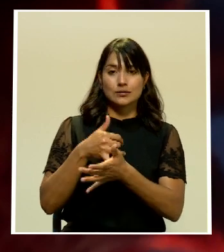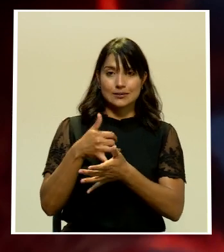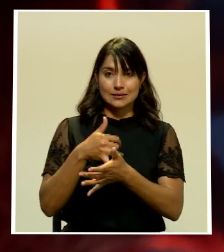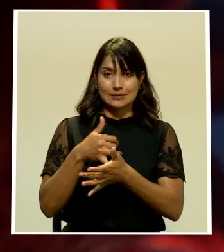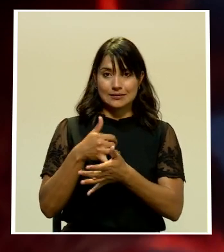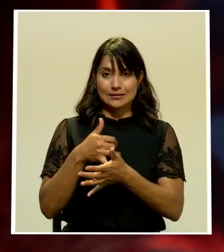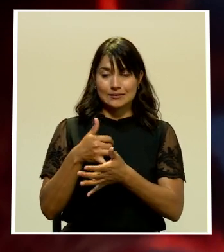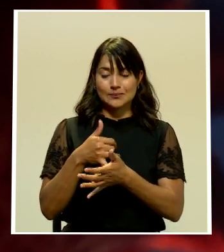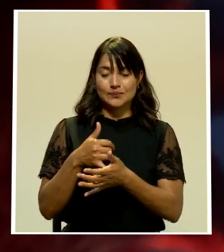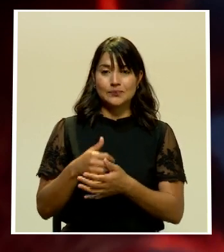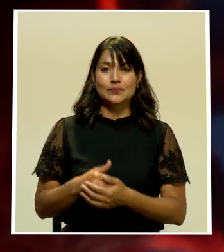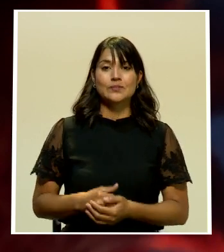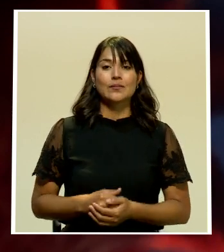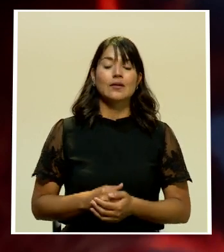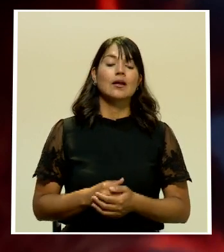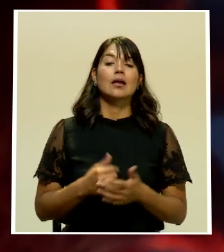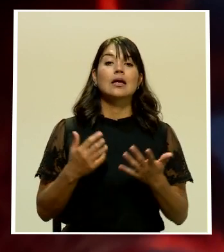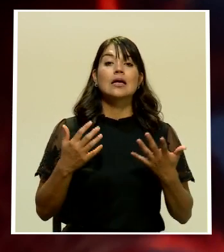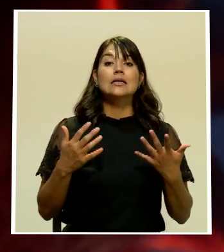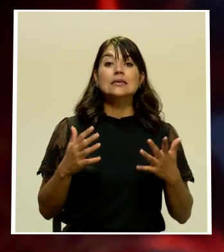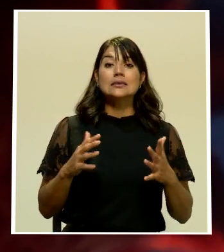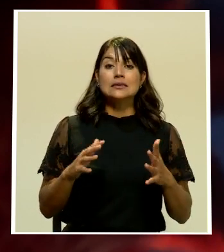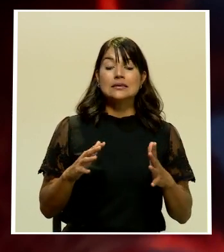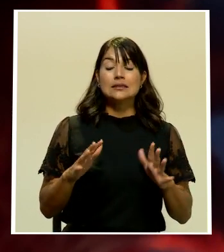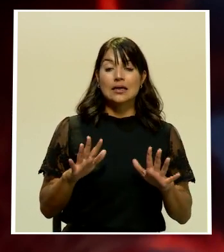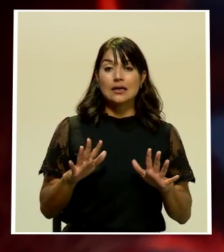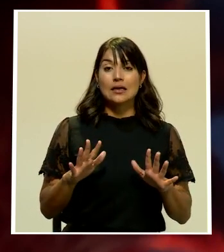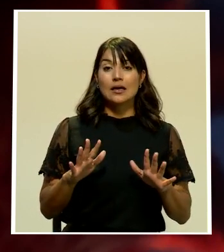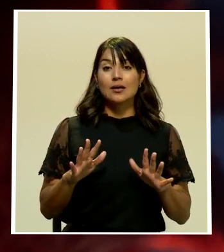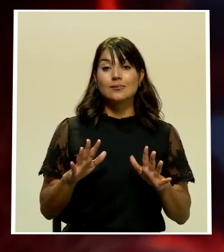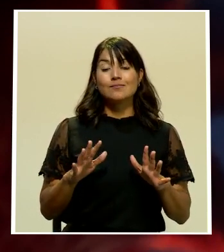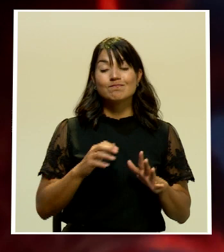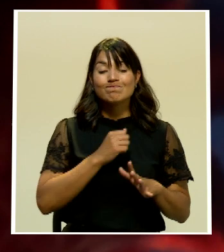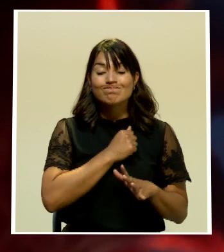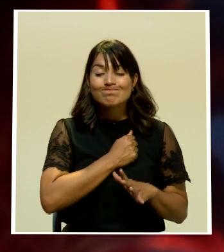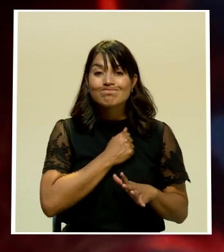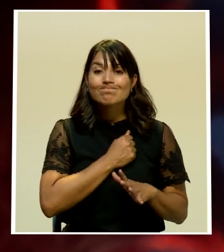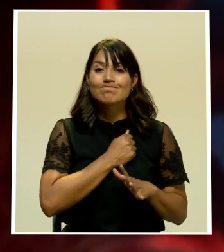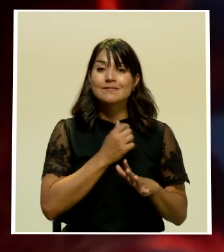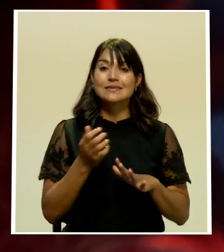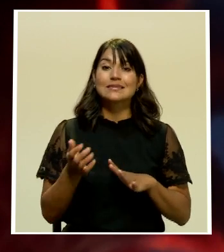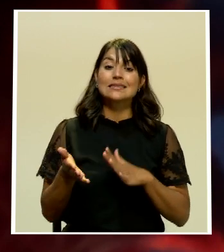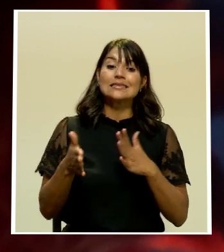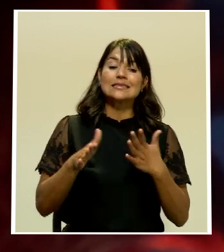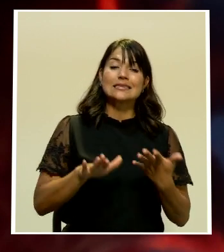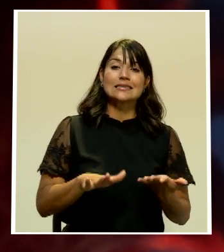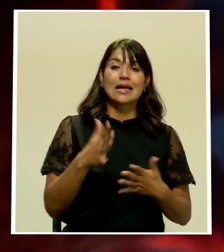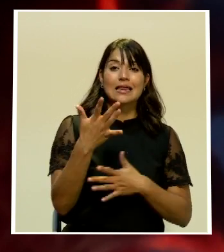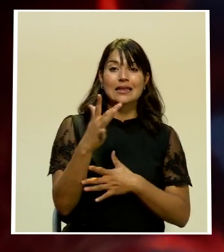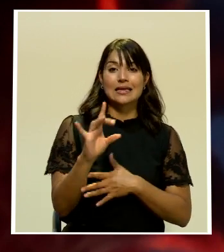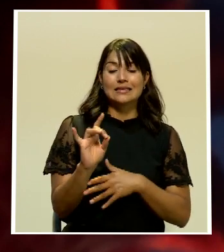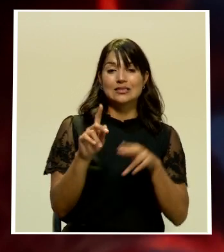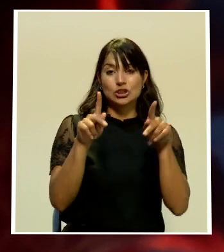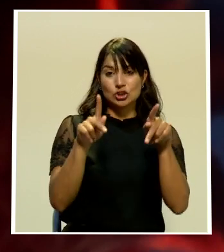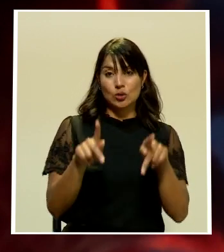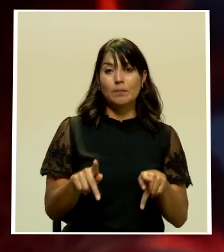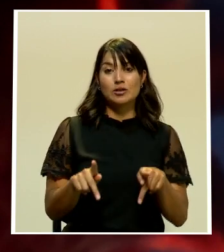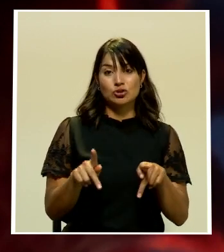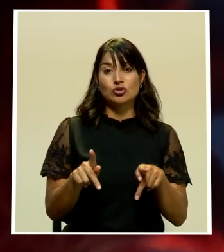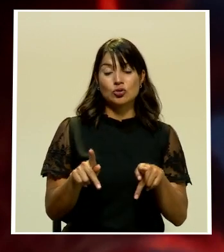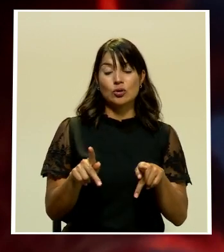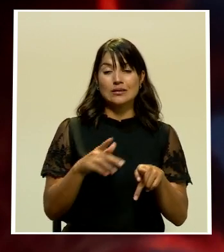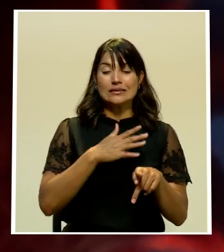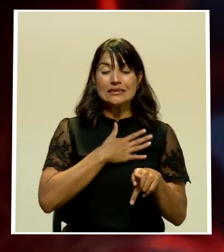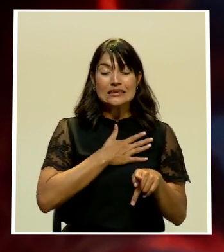intensivos se cuenta la lamentable cifra de 18 fallecidos en las